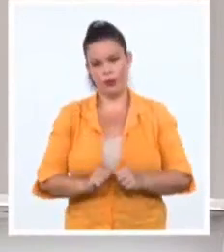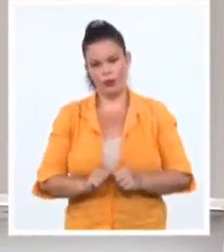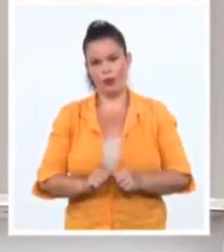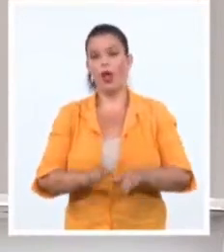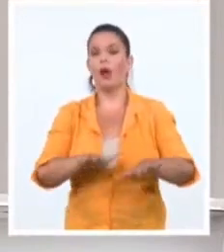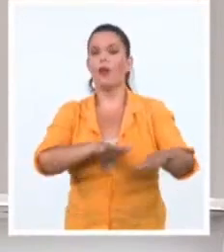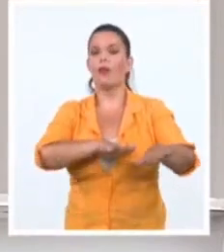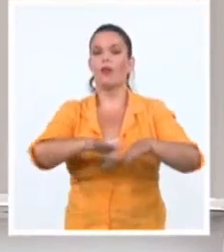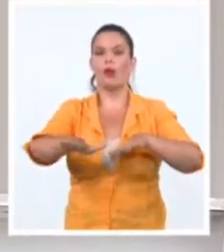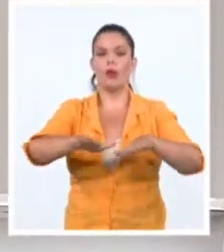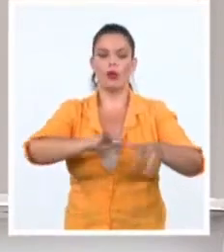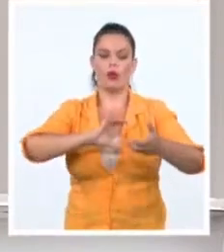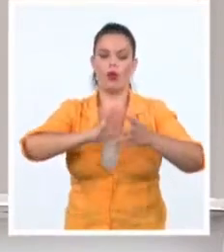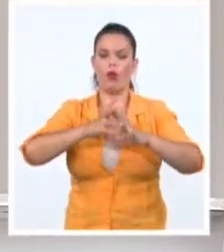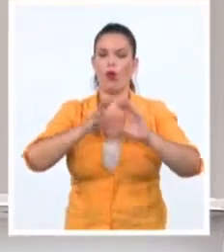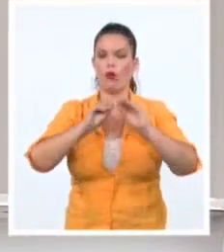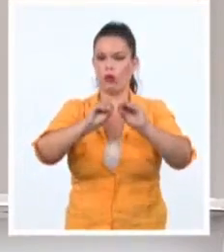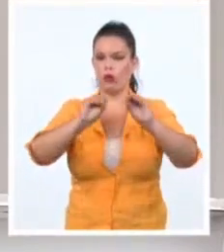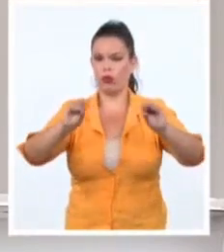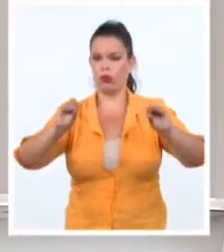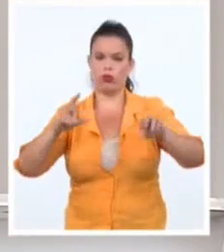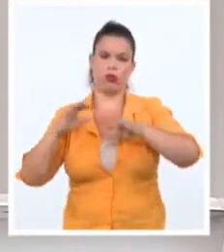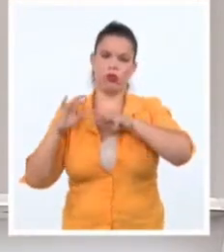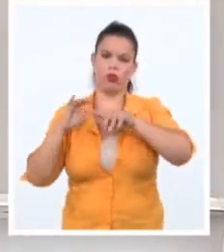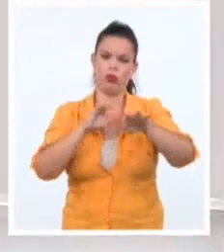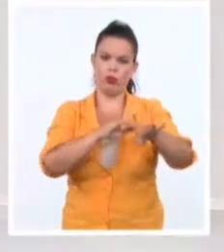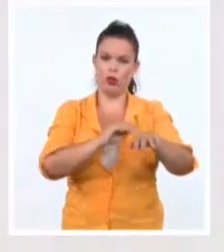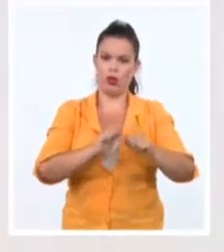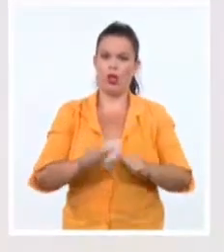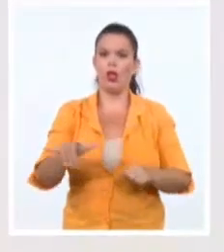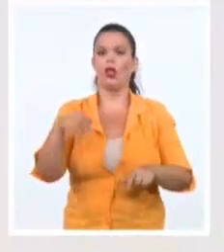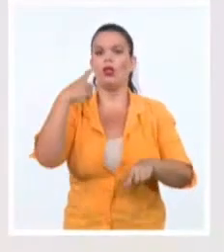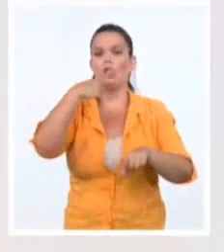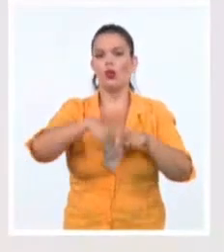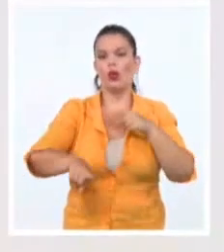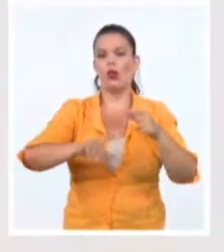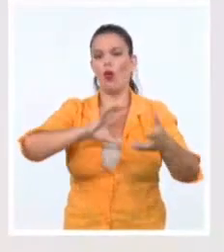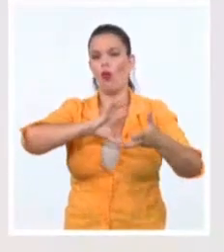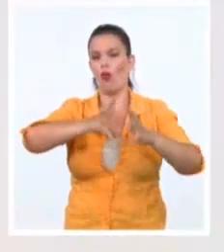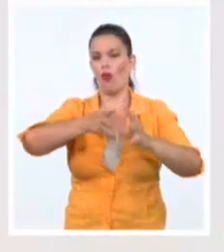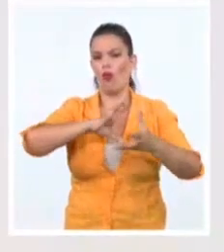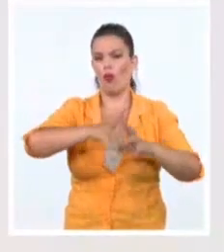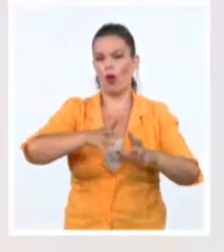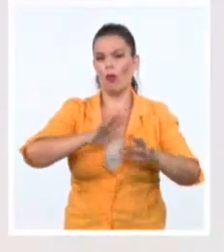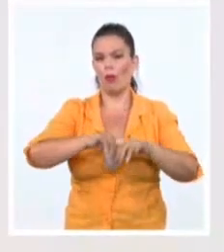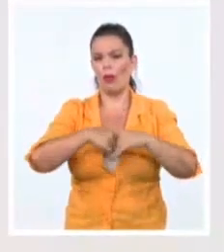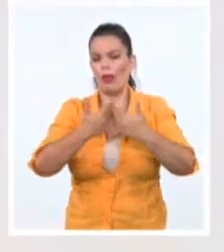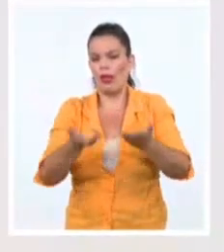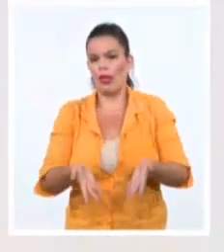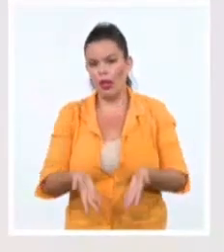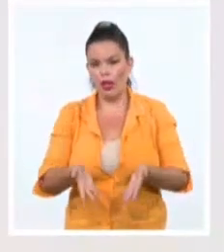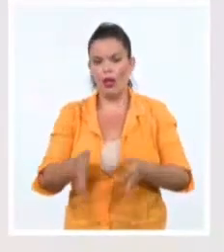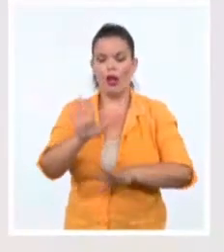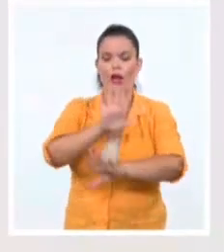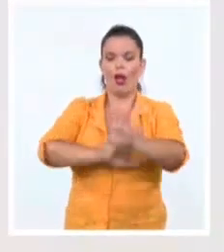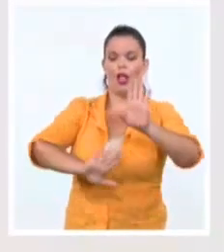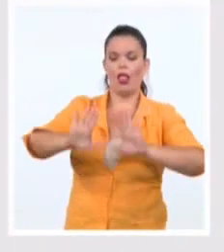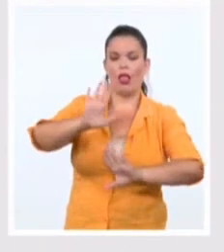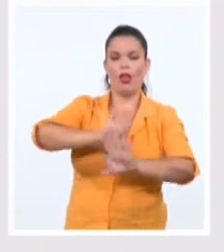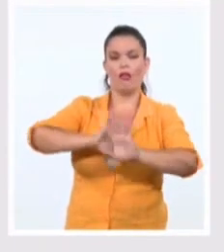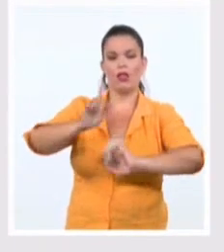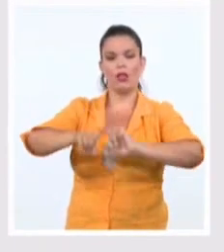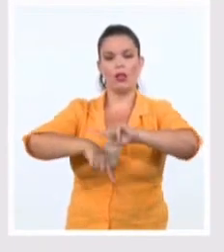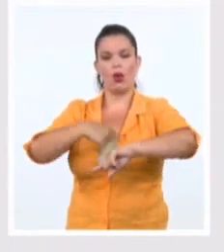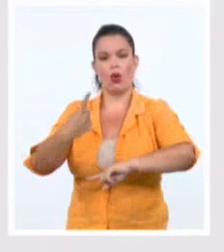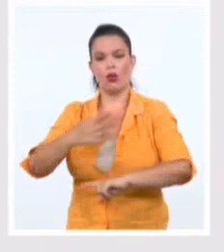movilizaciones. Y, por otra parte, acciones para evadir el enfrentamiento policial. Ya hemos visto